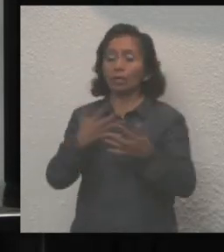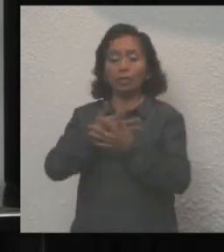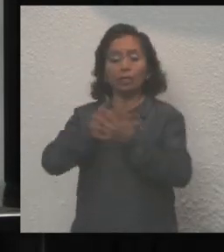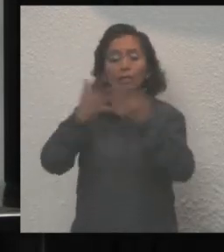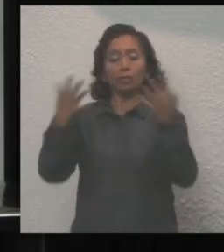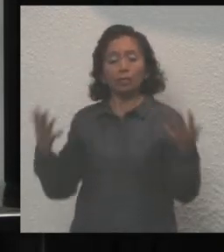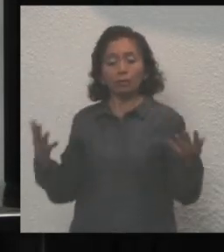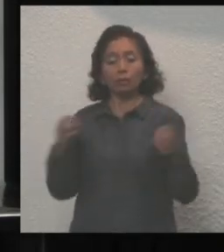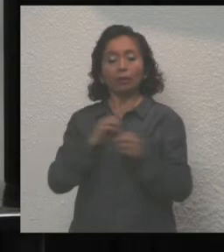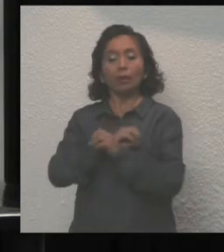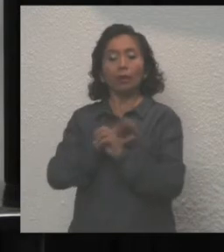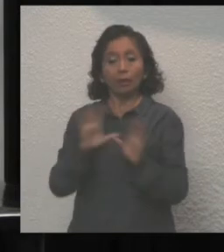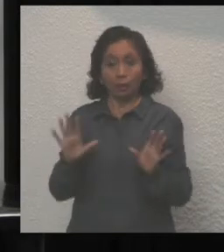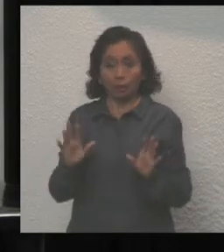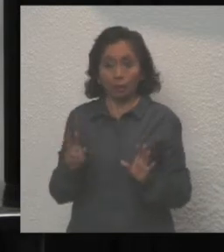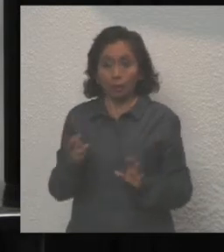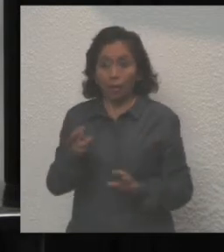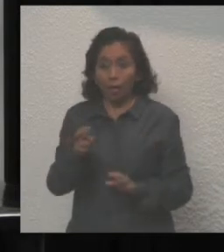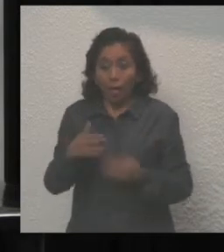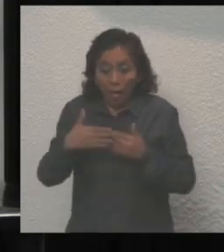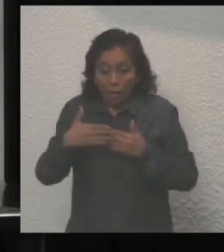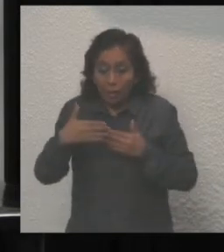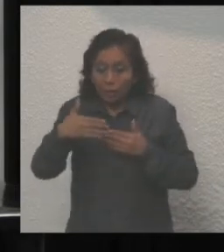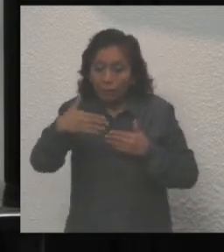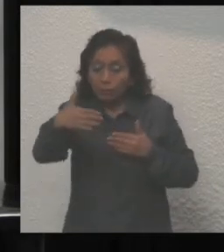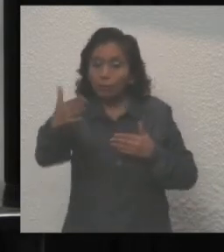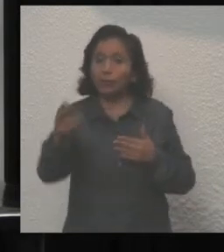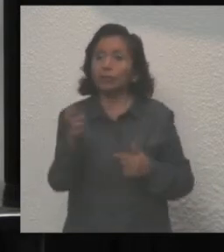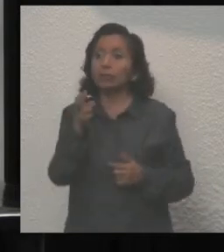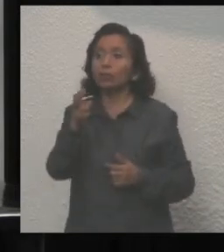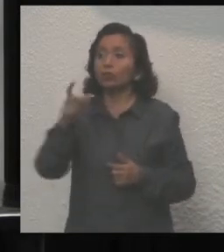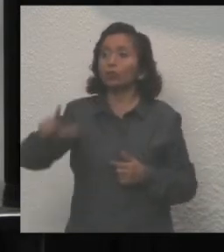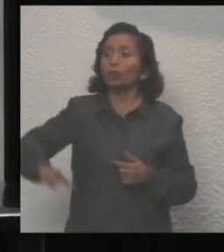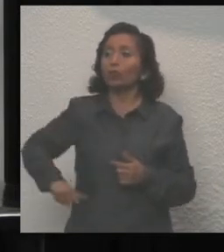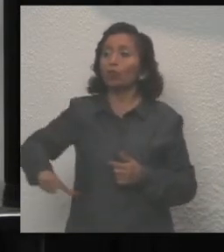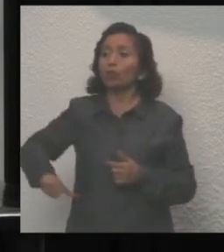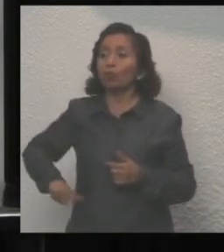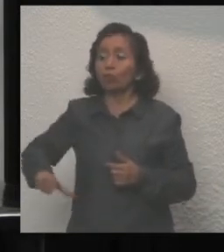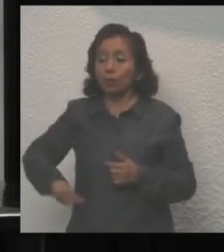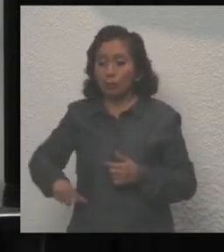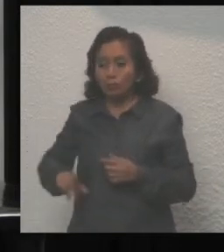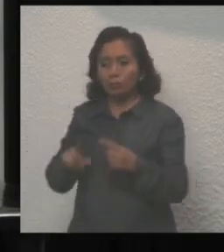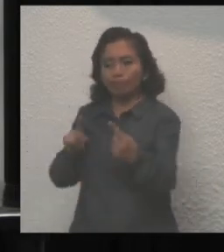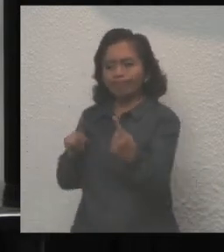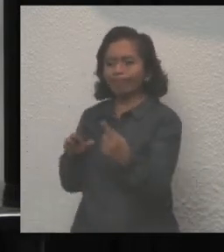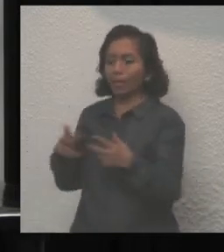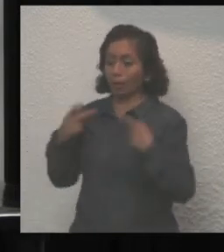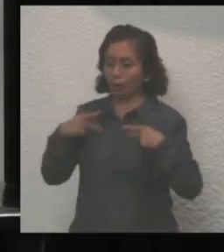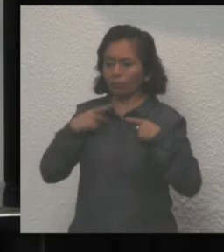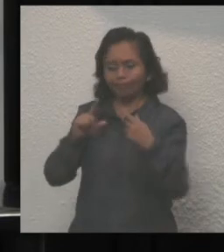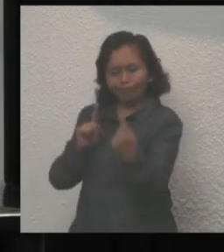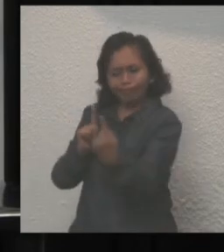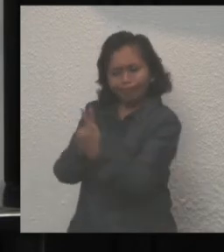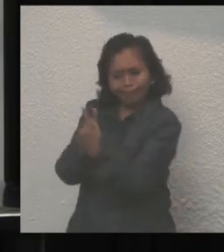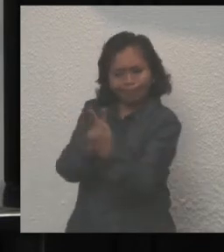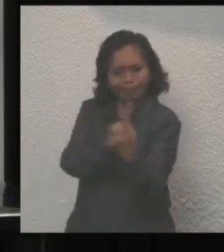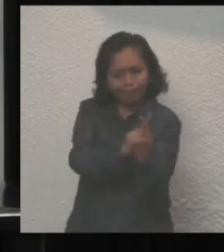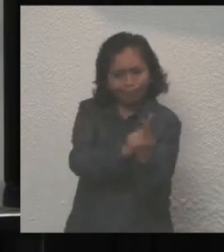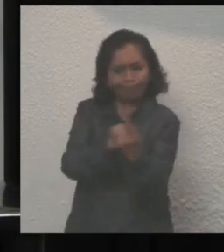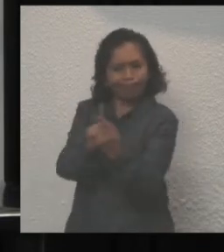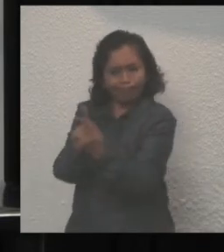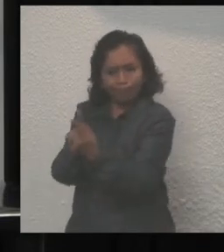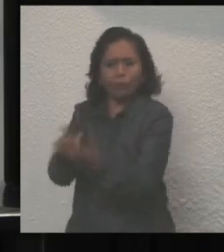entre otros. Estos avances son resultados de un gobernador cercano a la gente, un gobernador que